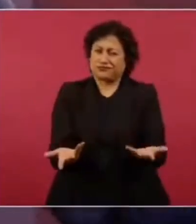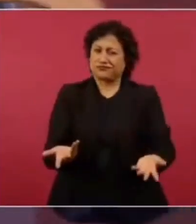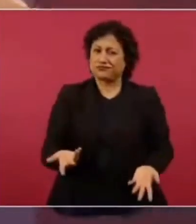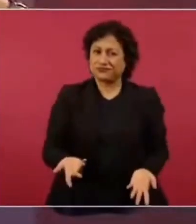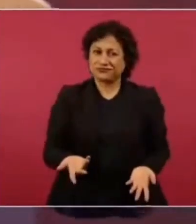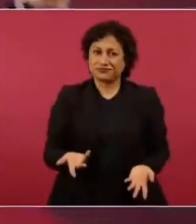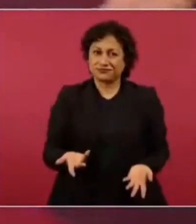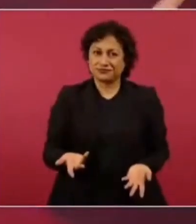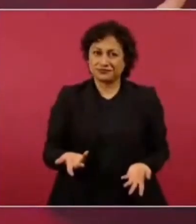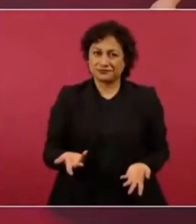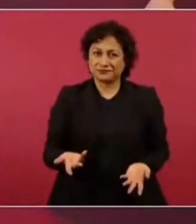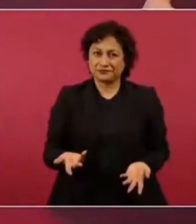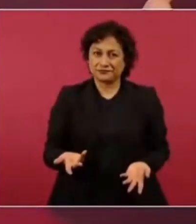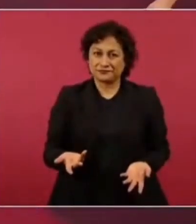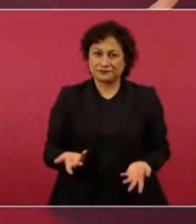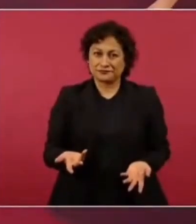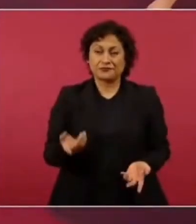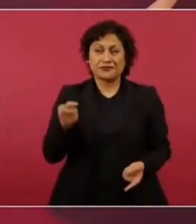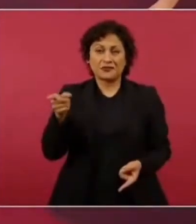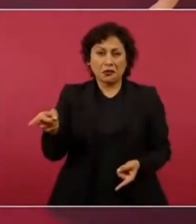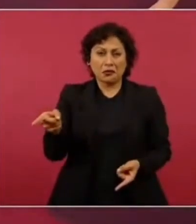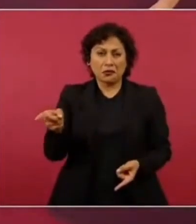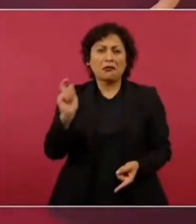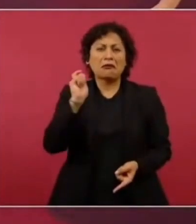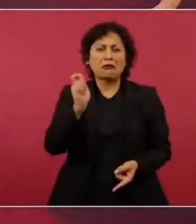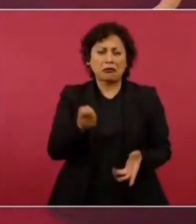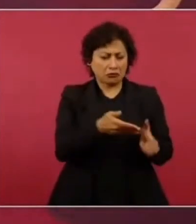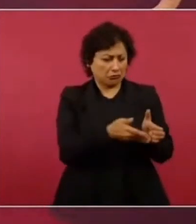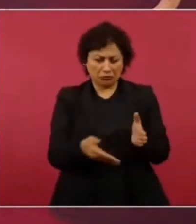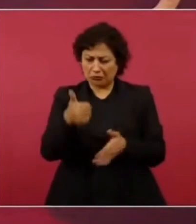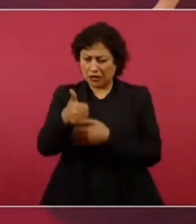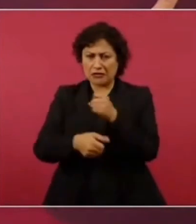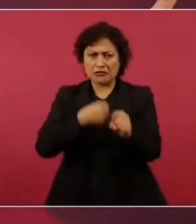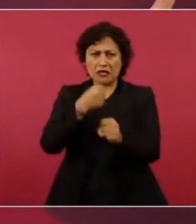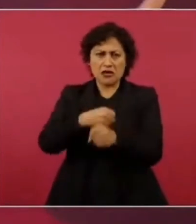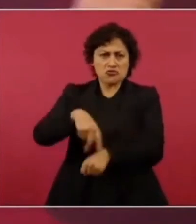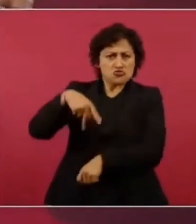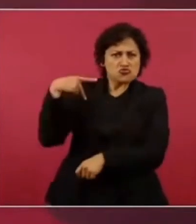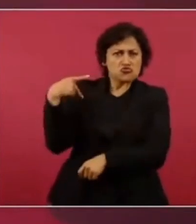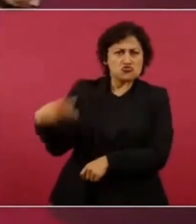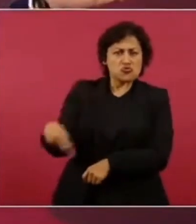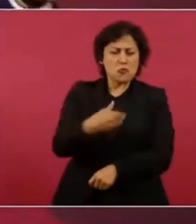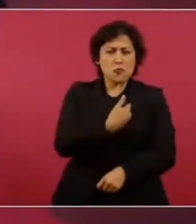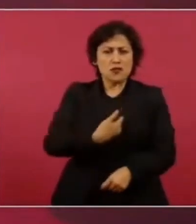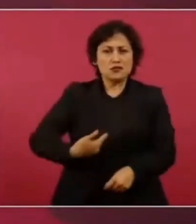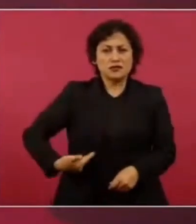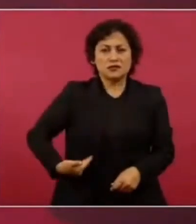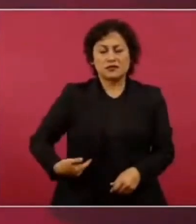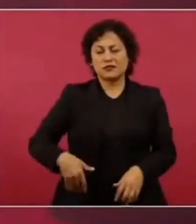privatizaciones nada más